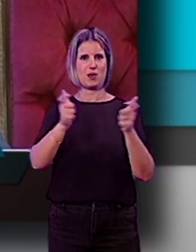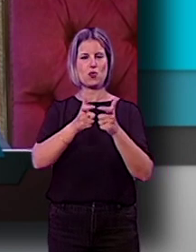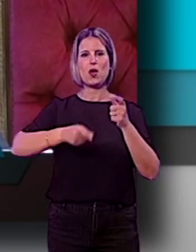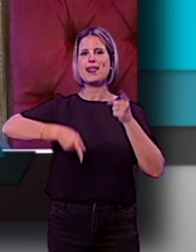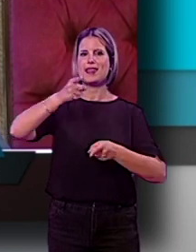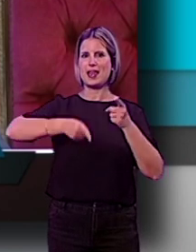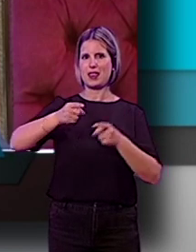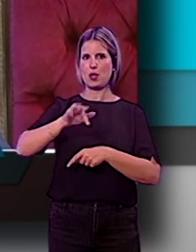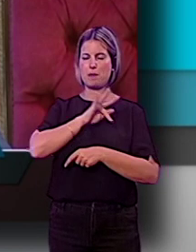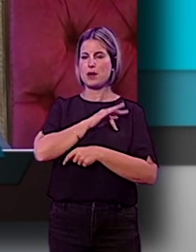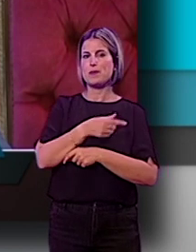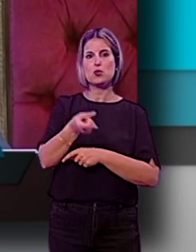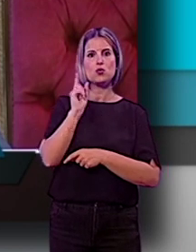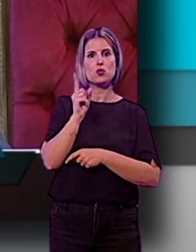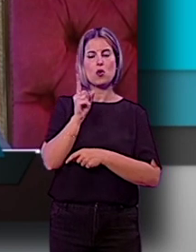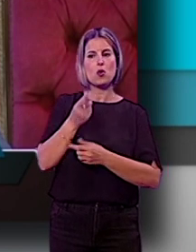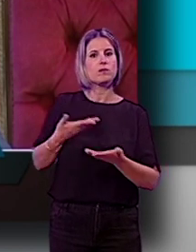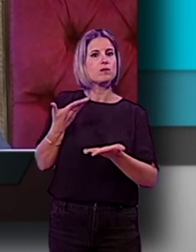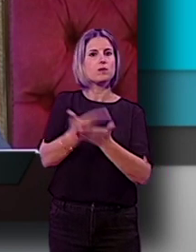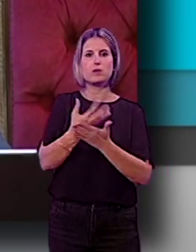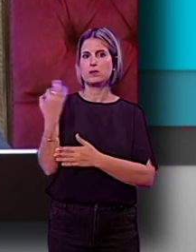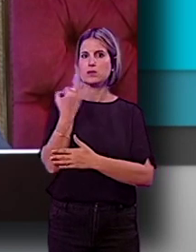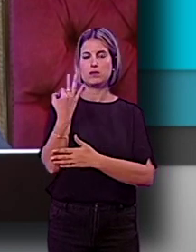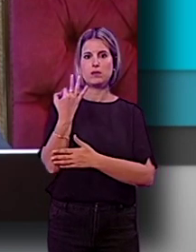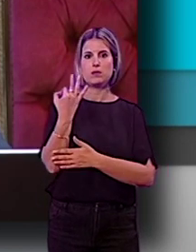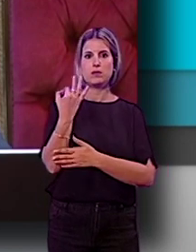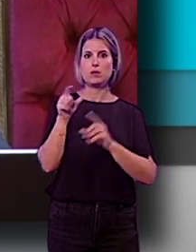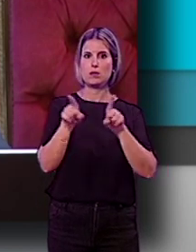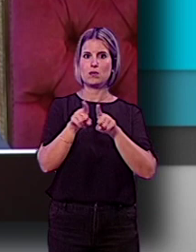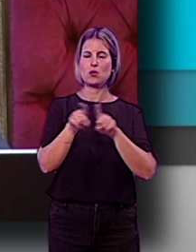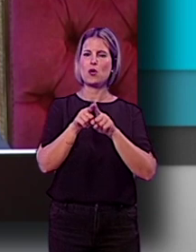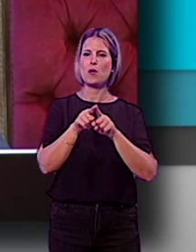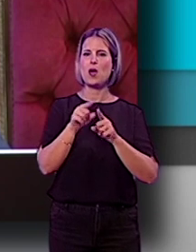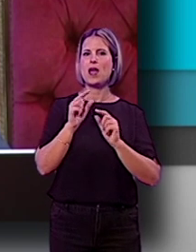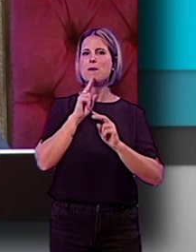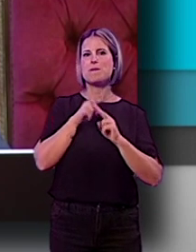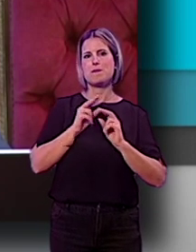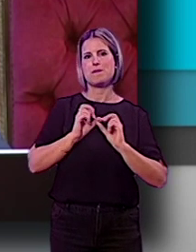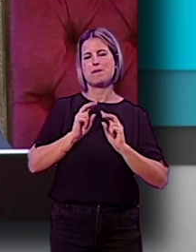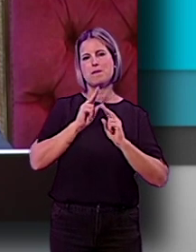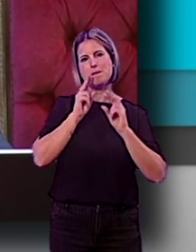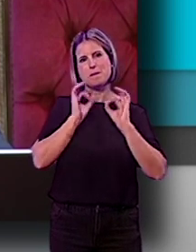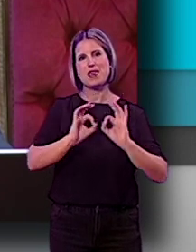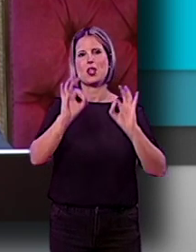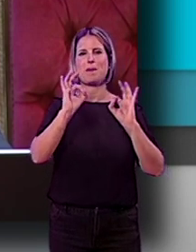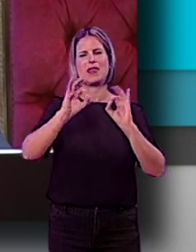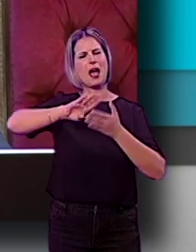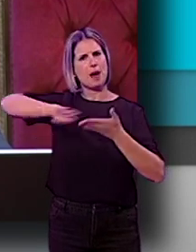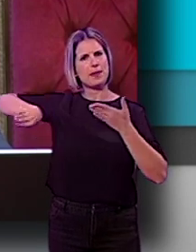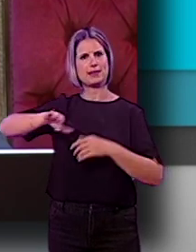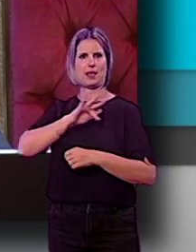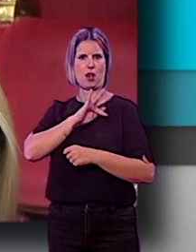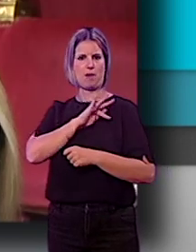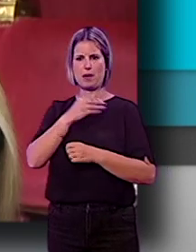premios, en donde simplemente se ha propuesto la creación de una mención especial al margen de los premios, fue una decisión que se